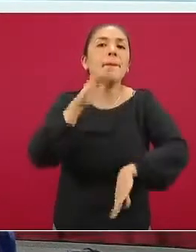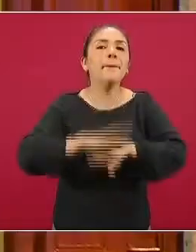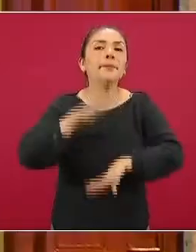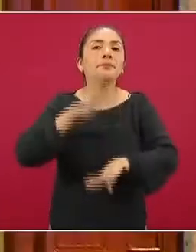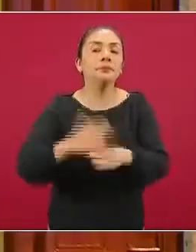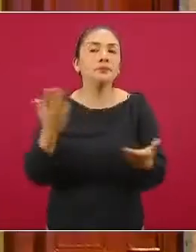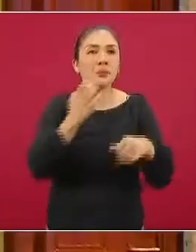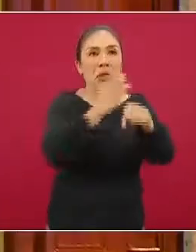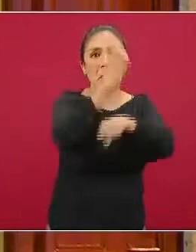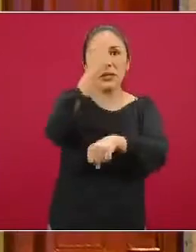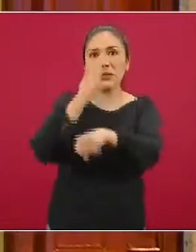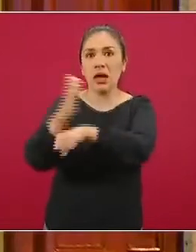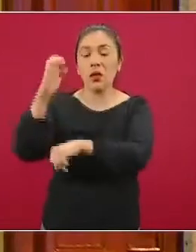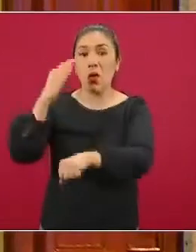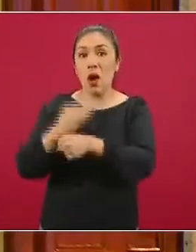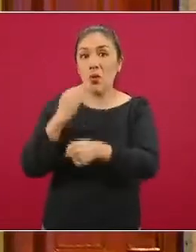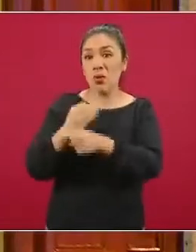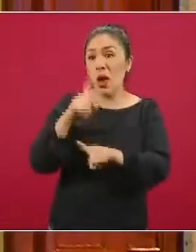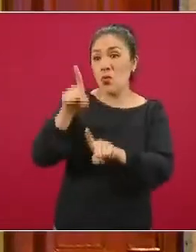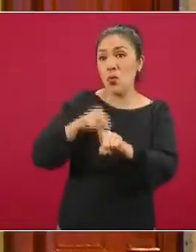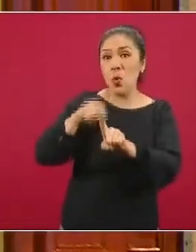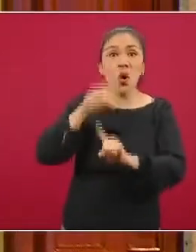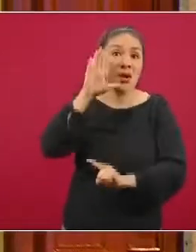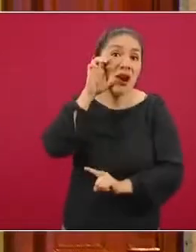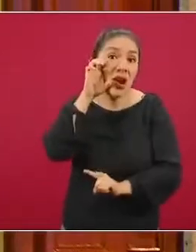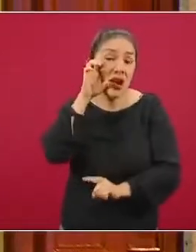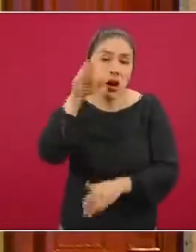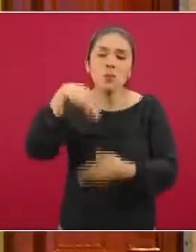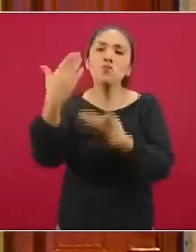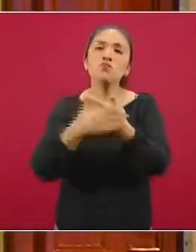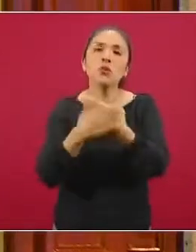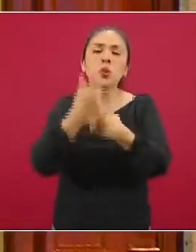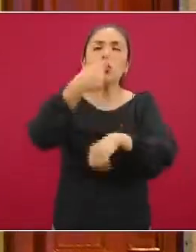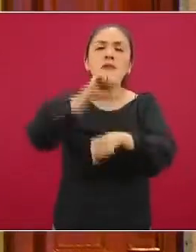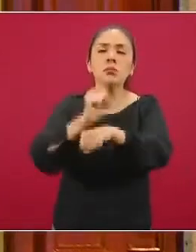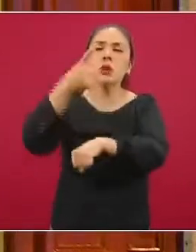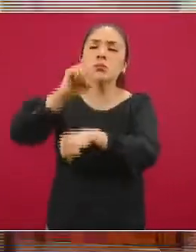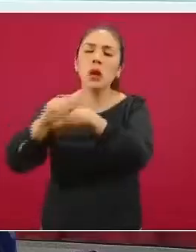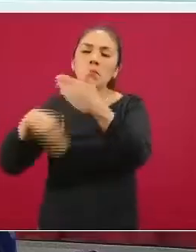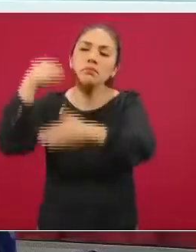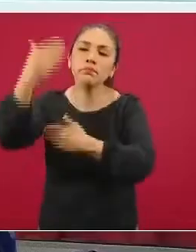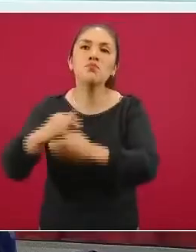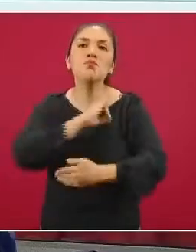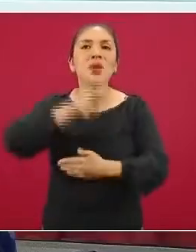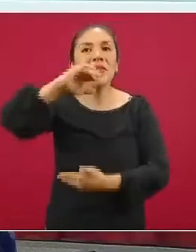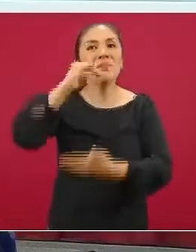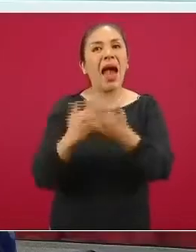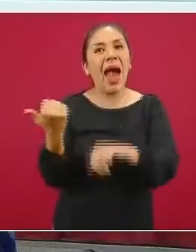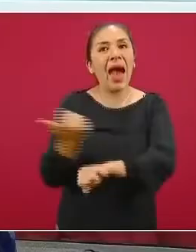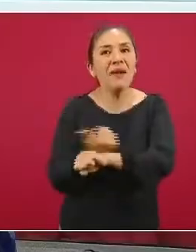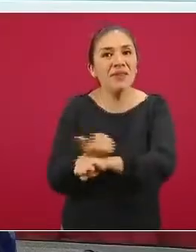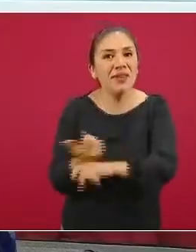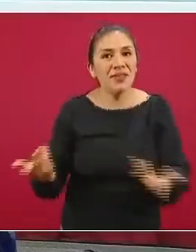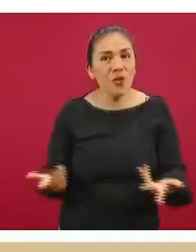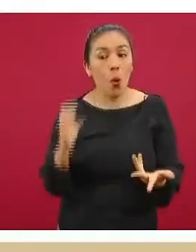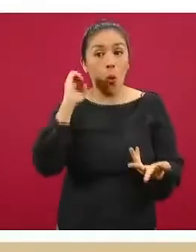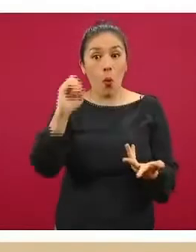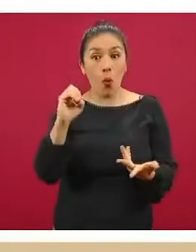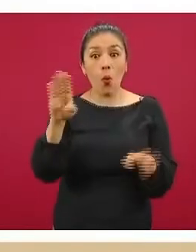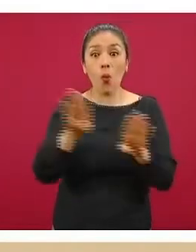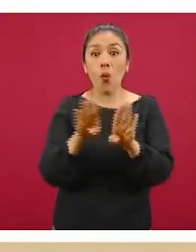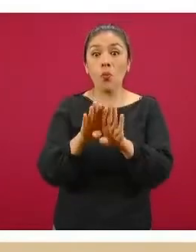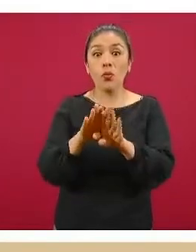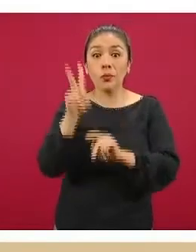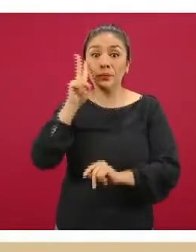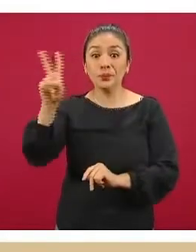ejemplo, entidades federativas que están en naranja, en siguientes semanas pudieran alcanzar amarillo. O entidades federativas como